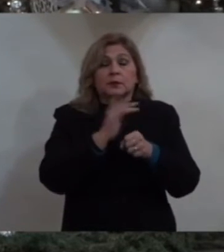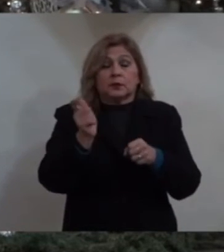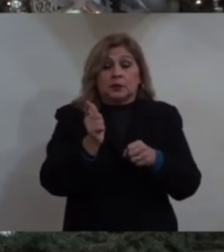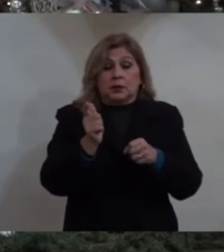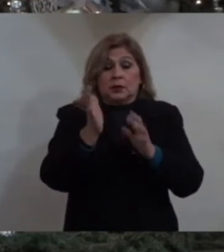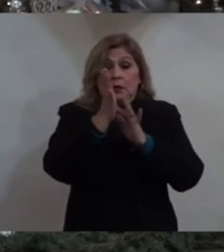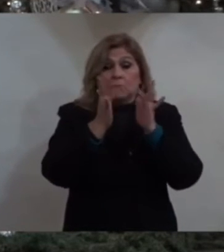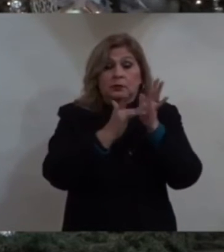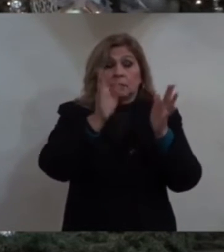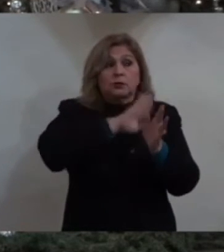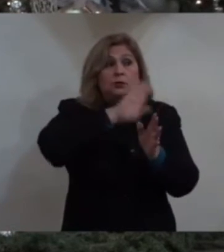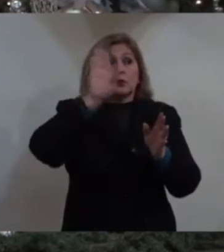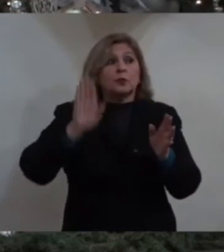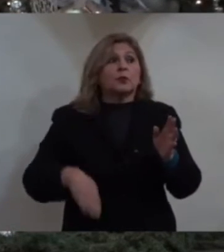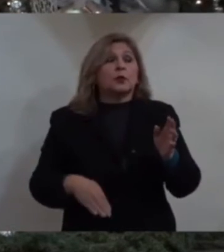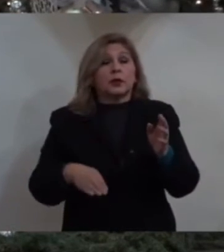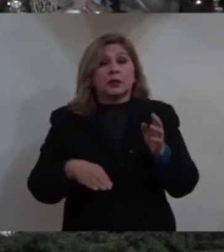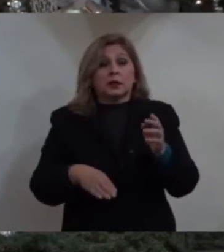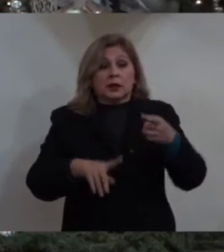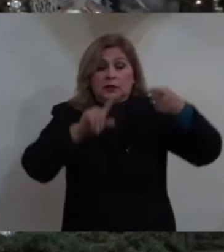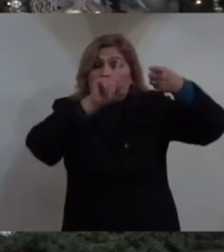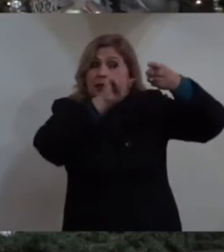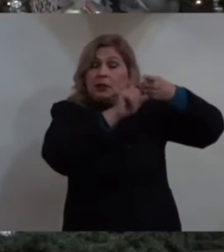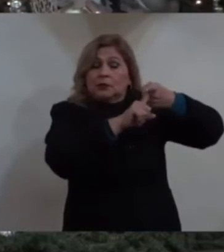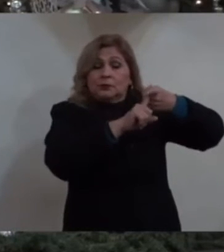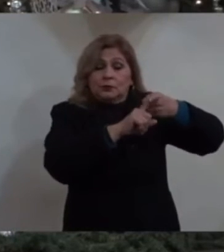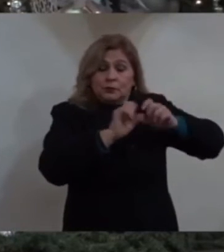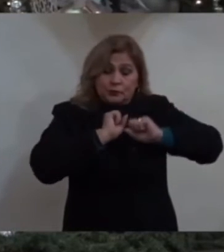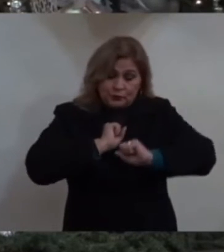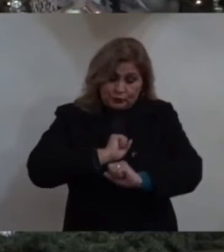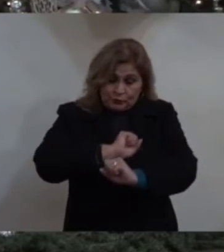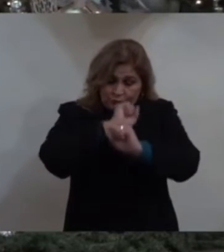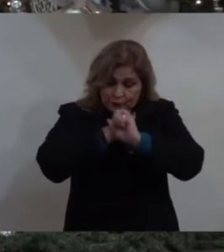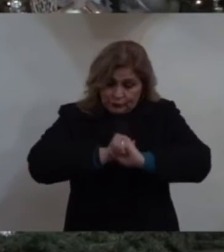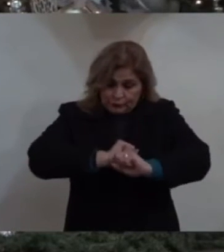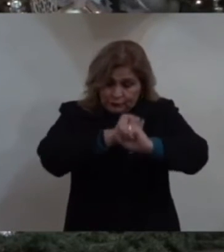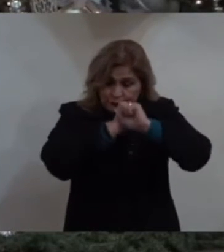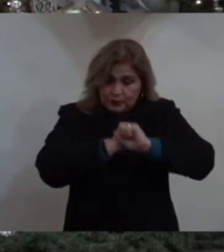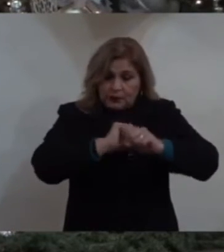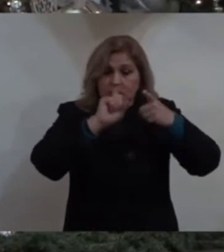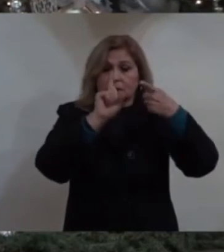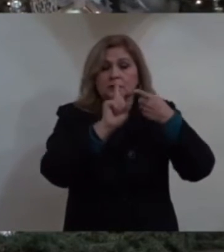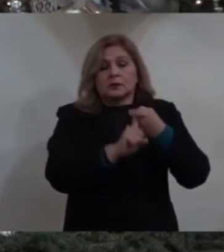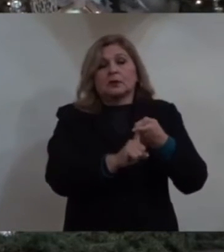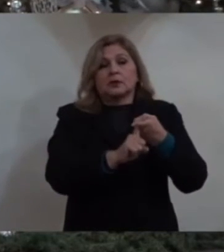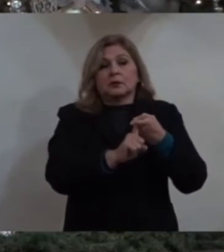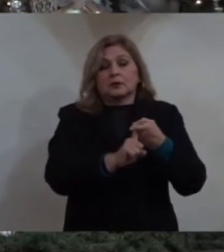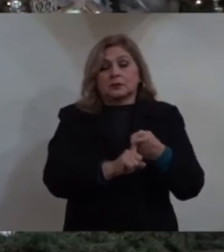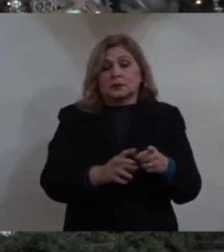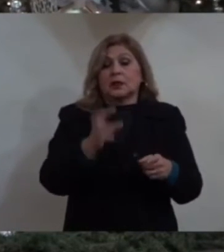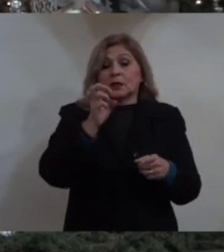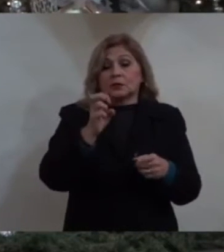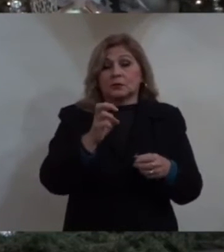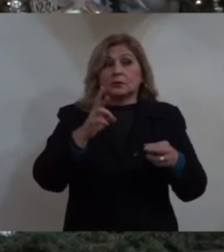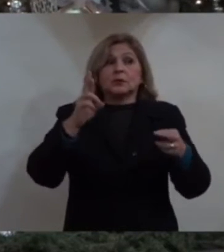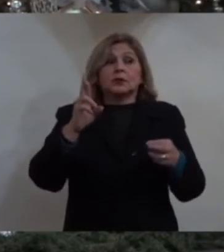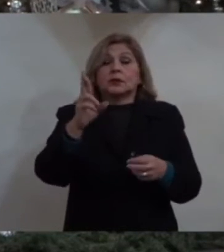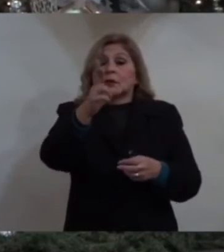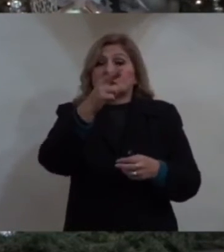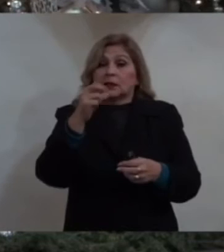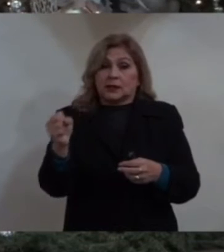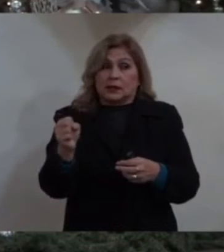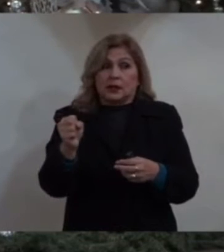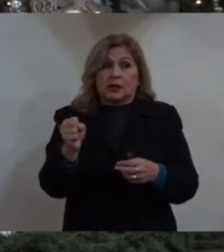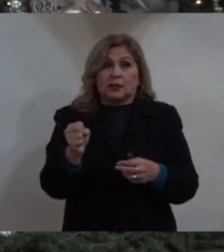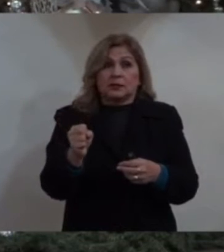en la amargura de la cruz. Esos regalos que recibe el niño de